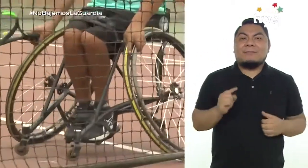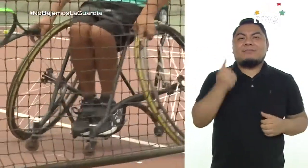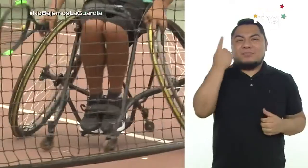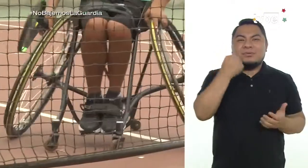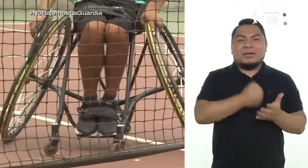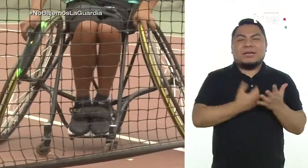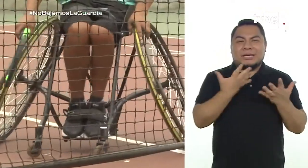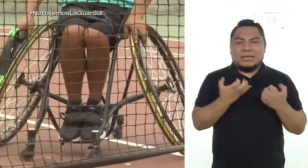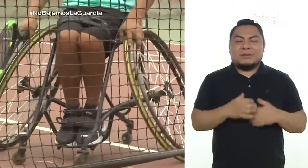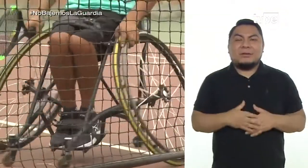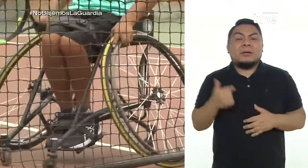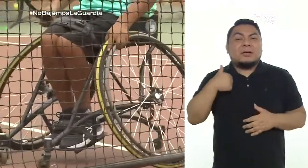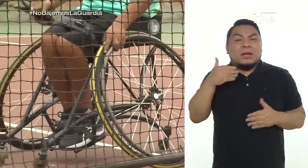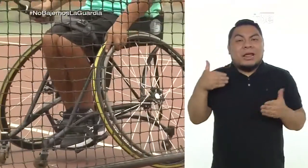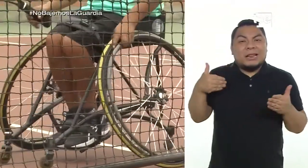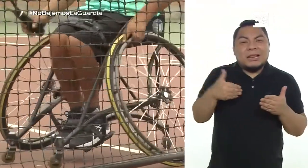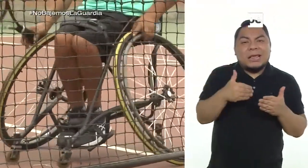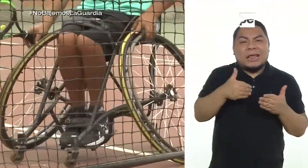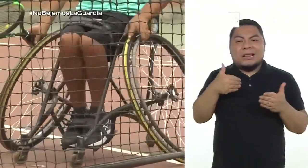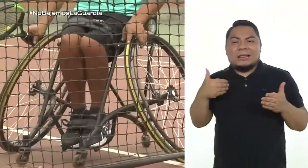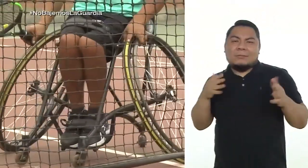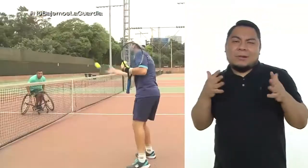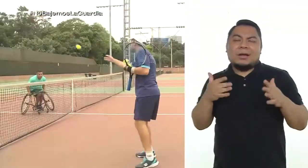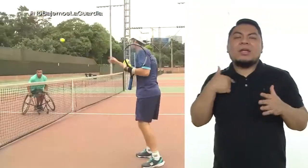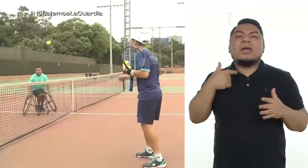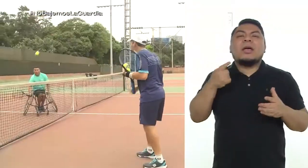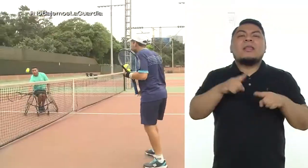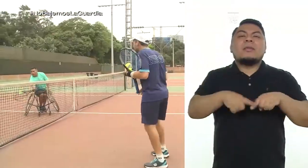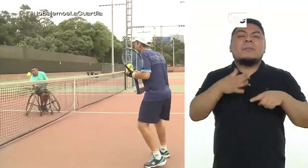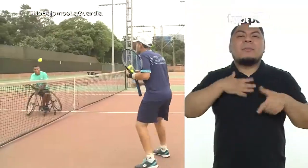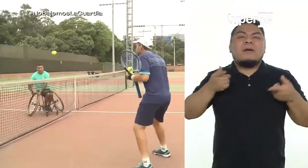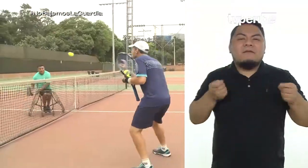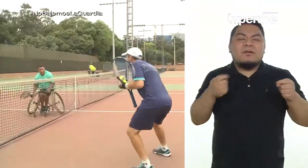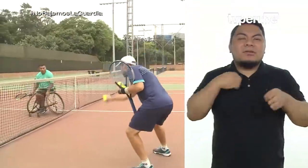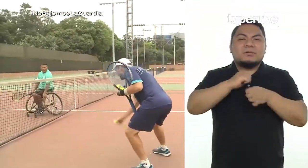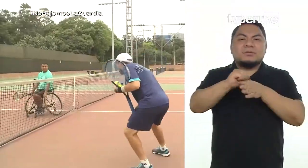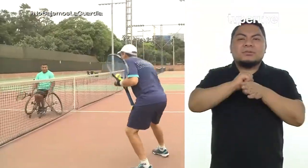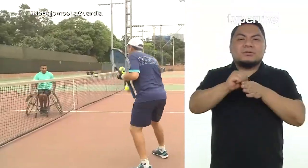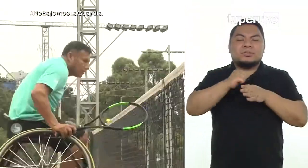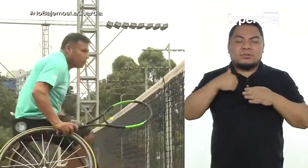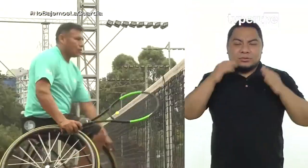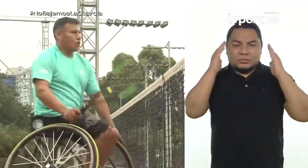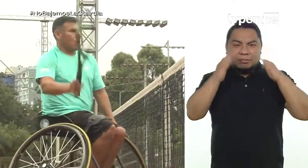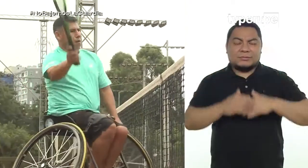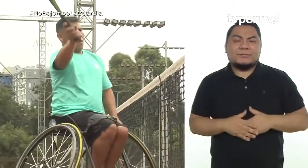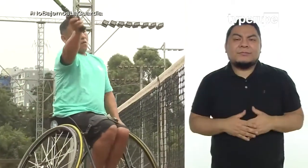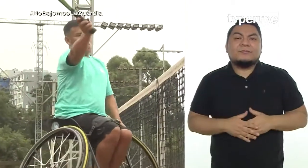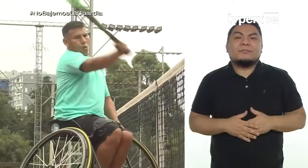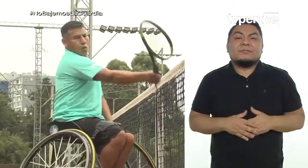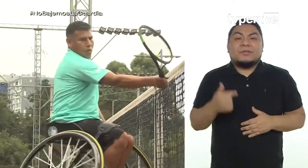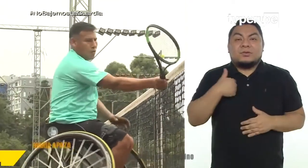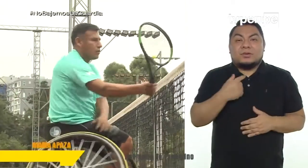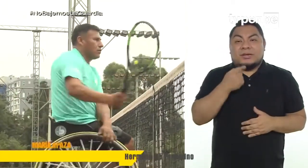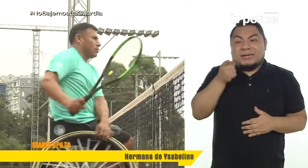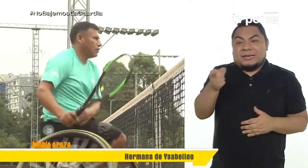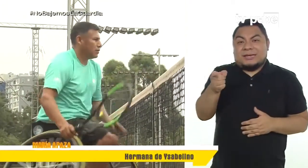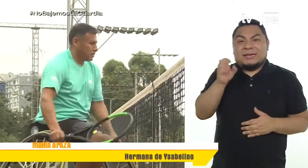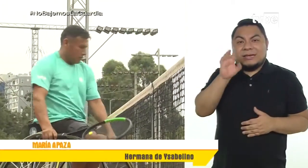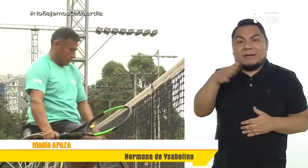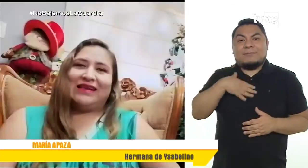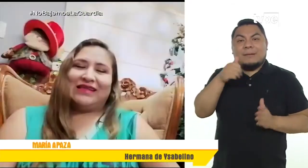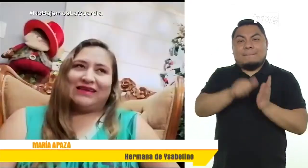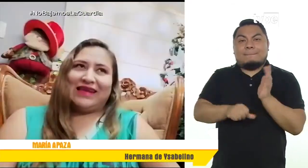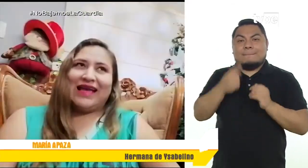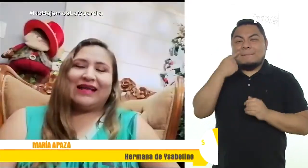primero. No estoy ni lejos ni cerca, pero depende de mi esfuerzo y del entrenamiento que ponga. ¿Qué le diría a mi hermano?